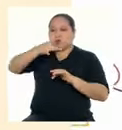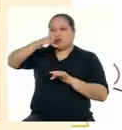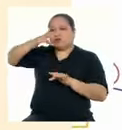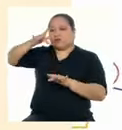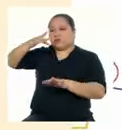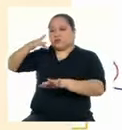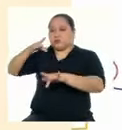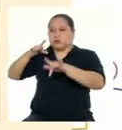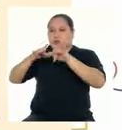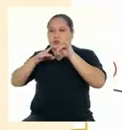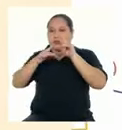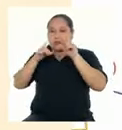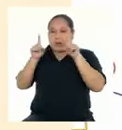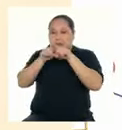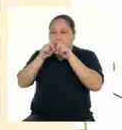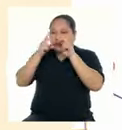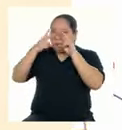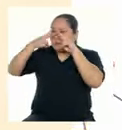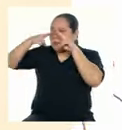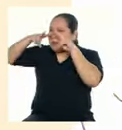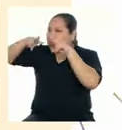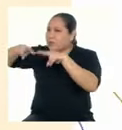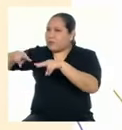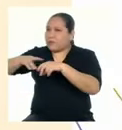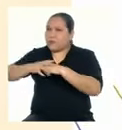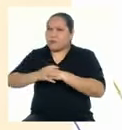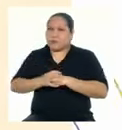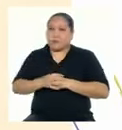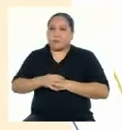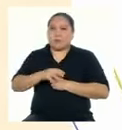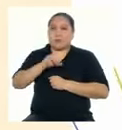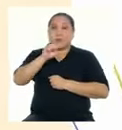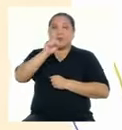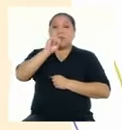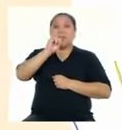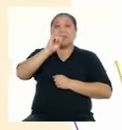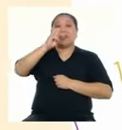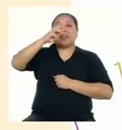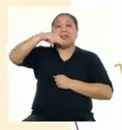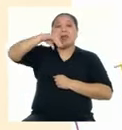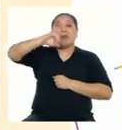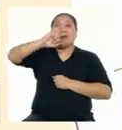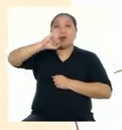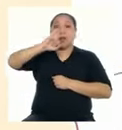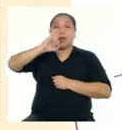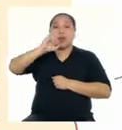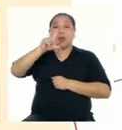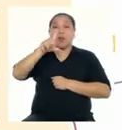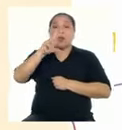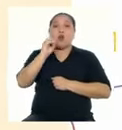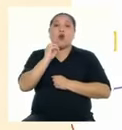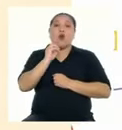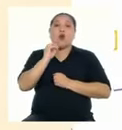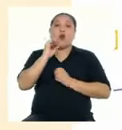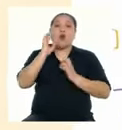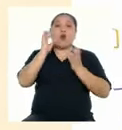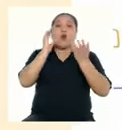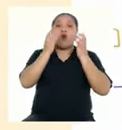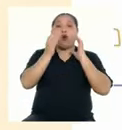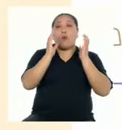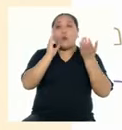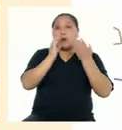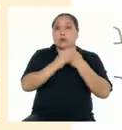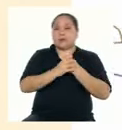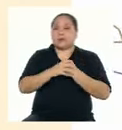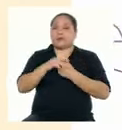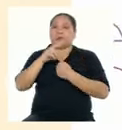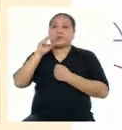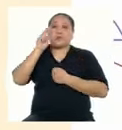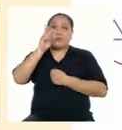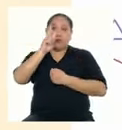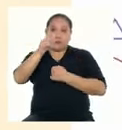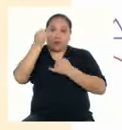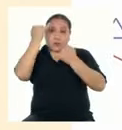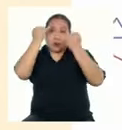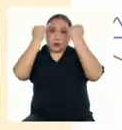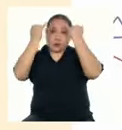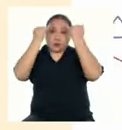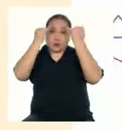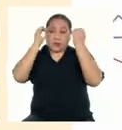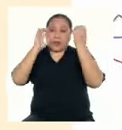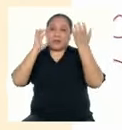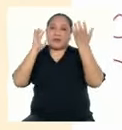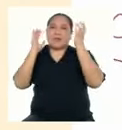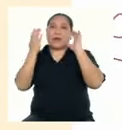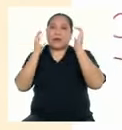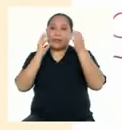El símilo comparación consiste en establecer Una semejanza entre dos ideas De modo que